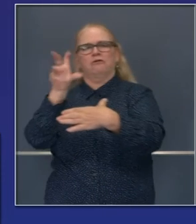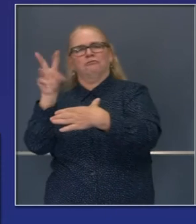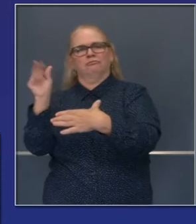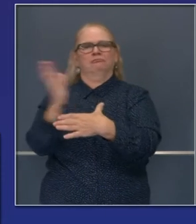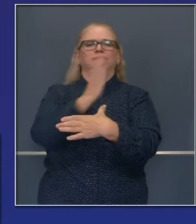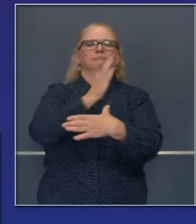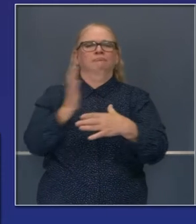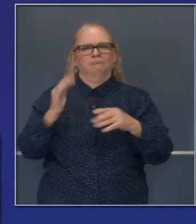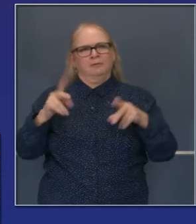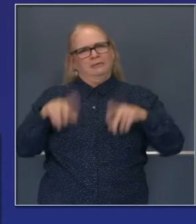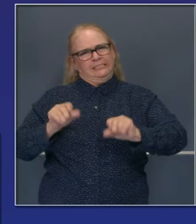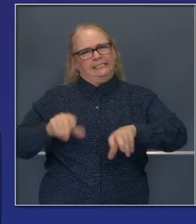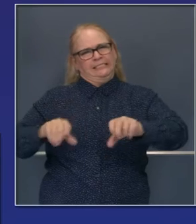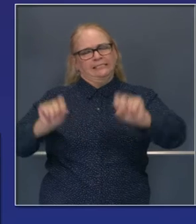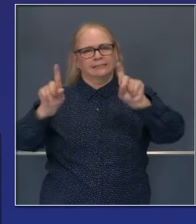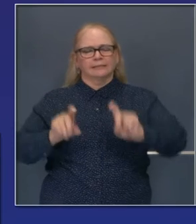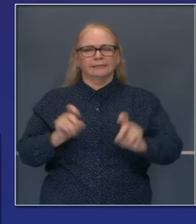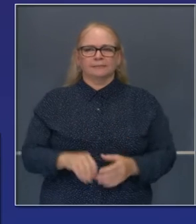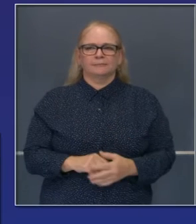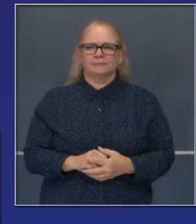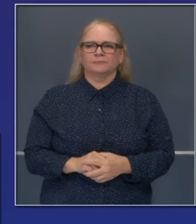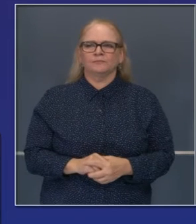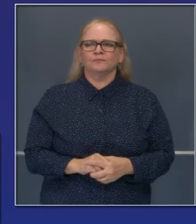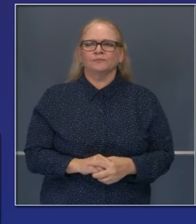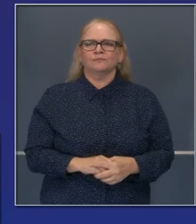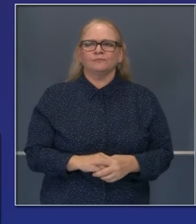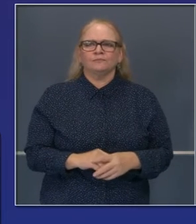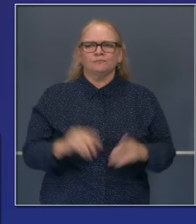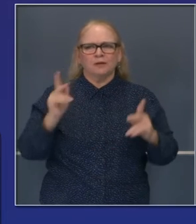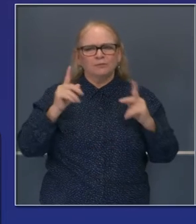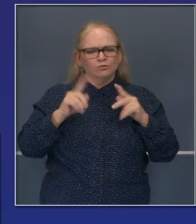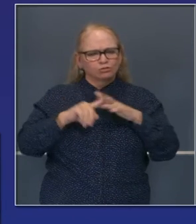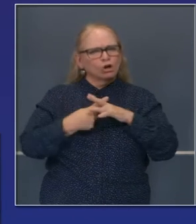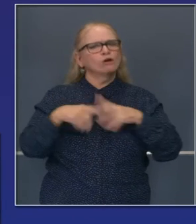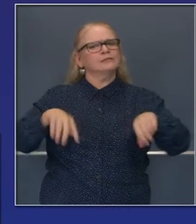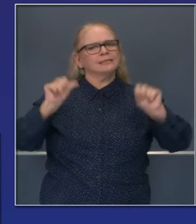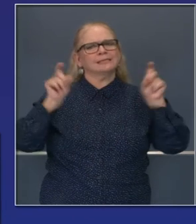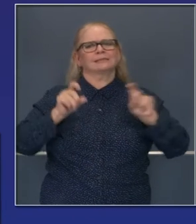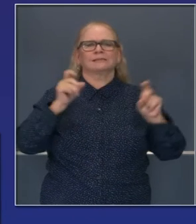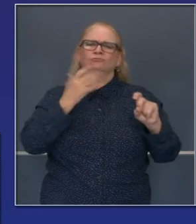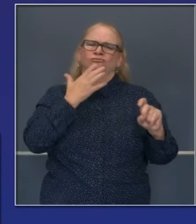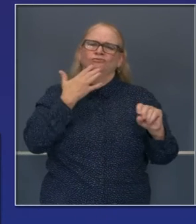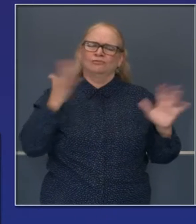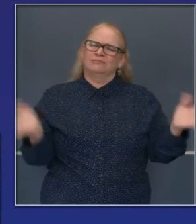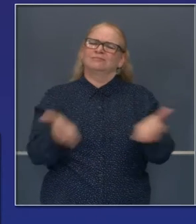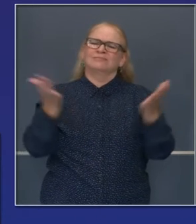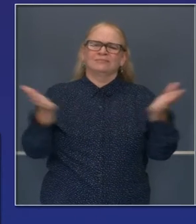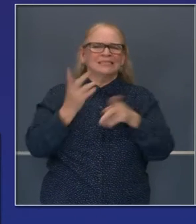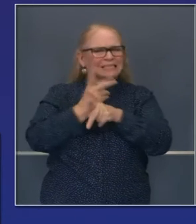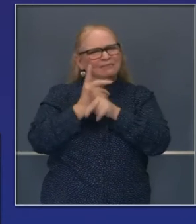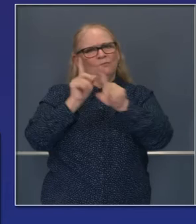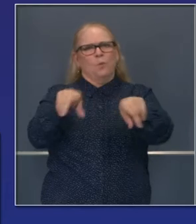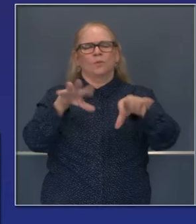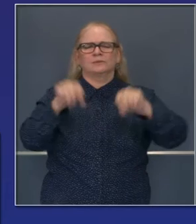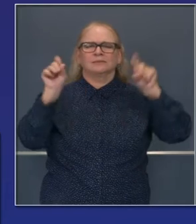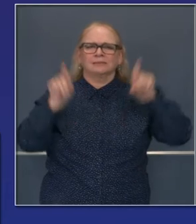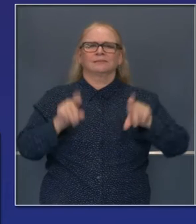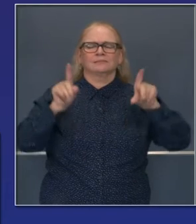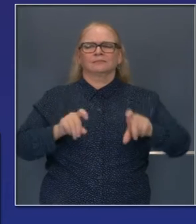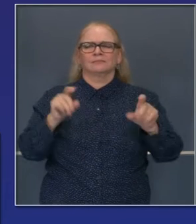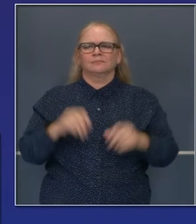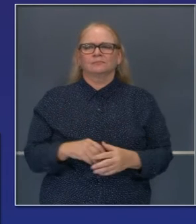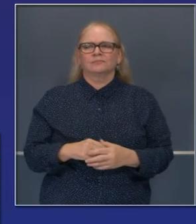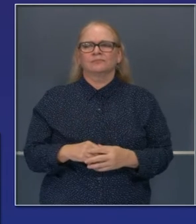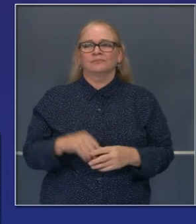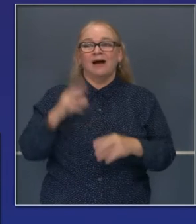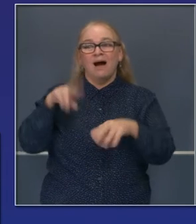aumento en el número de pruebas diarias que se están llevando a cabo. Impactado, por supuesto, por